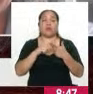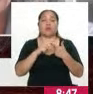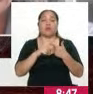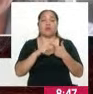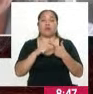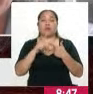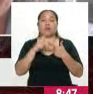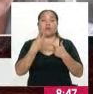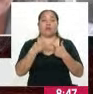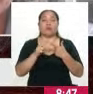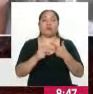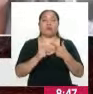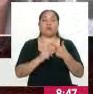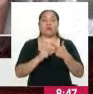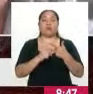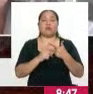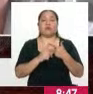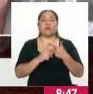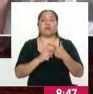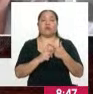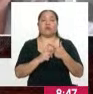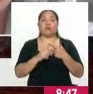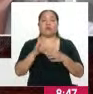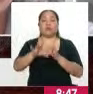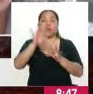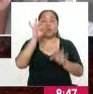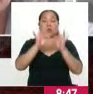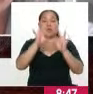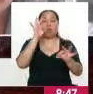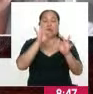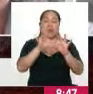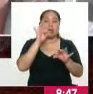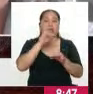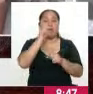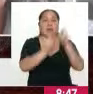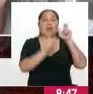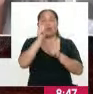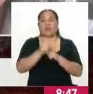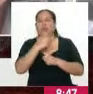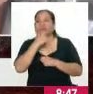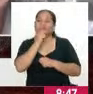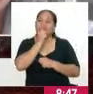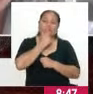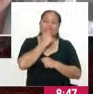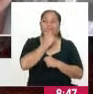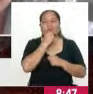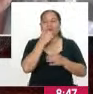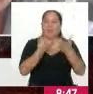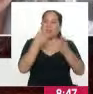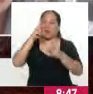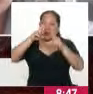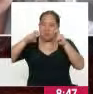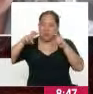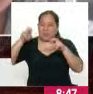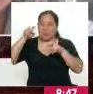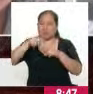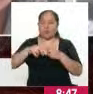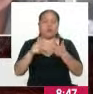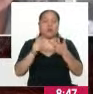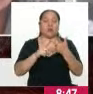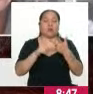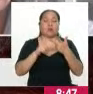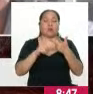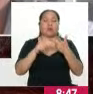se eligen también a personas que pueden tener antecedentes cuestionables y en tercer lugar,